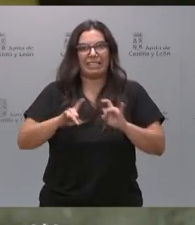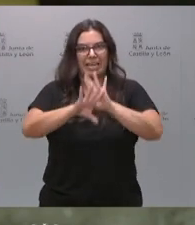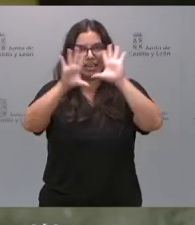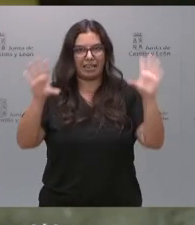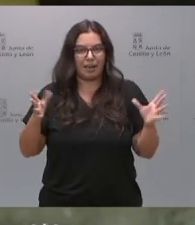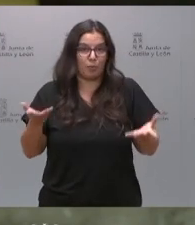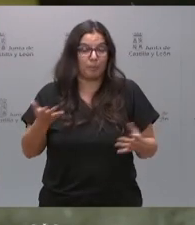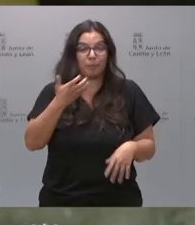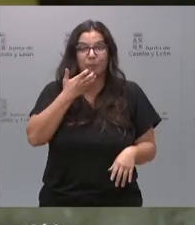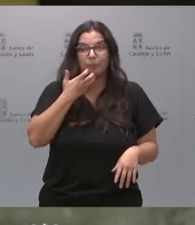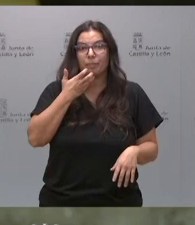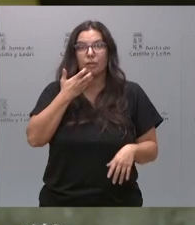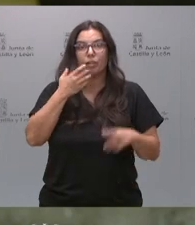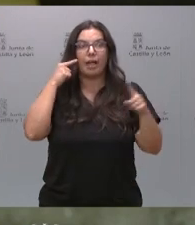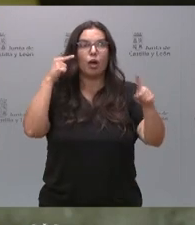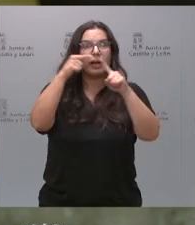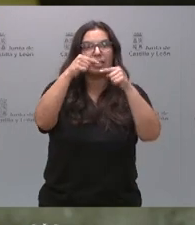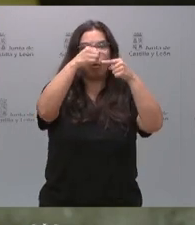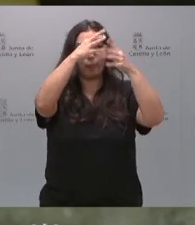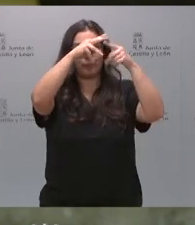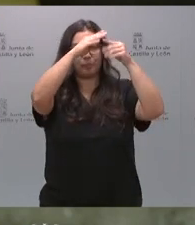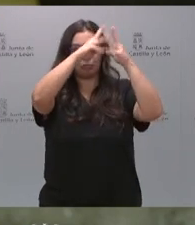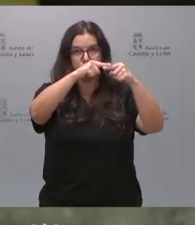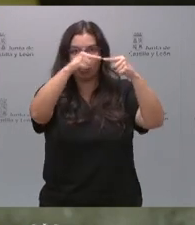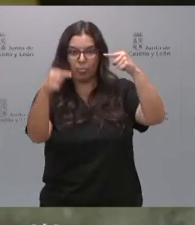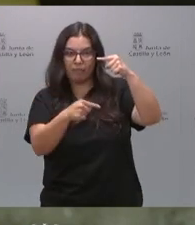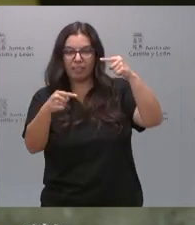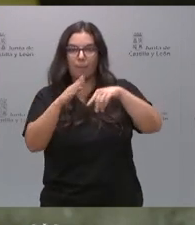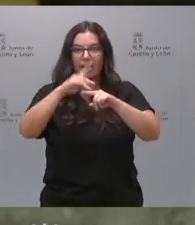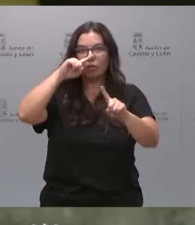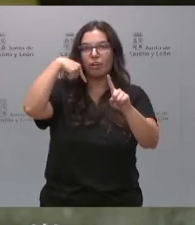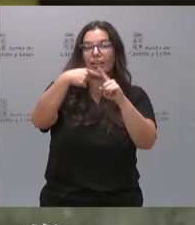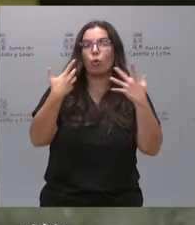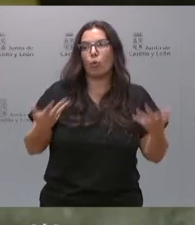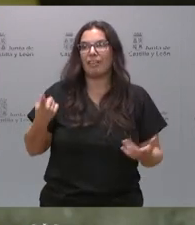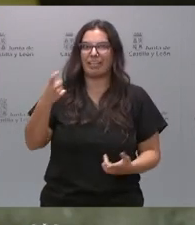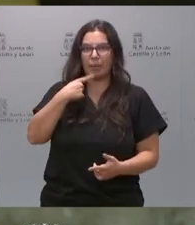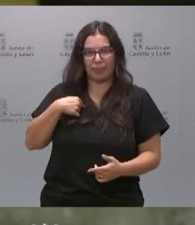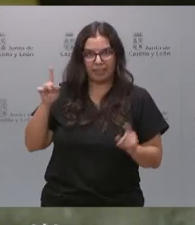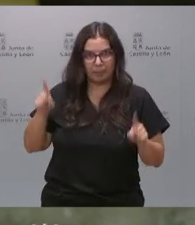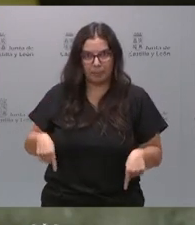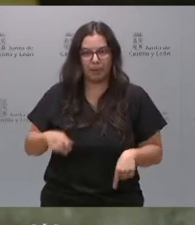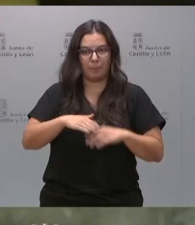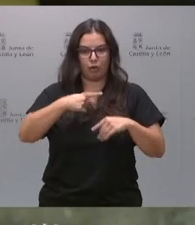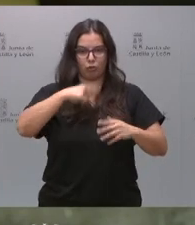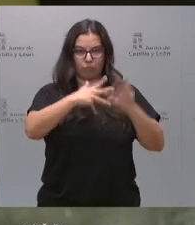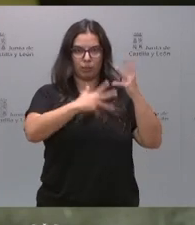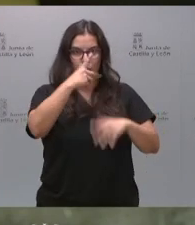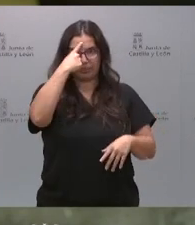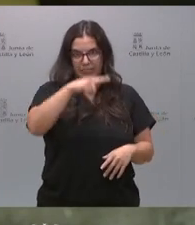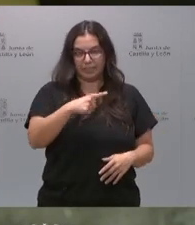es el objetivo de déficit de cara a las comunidades autónomas para el año que viene? Son cuestiones